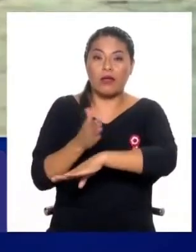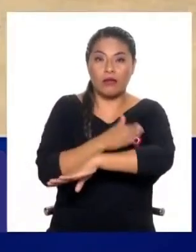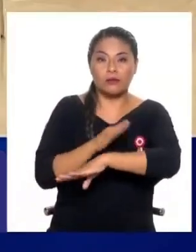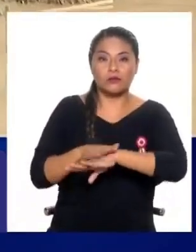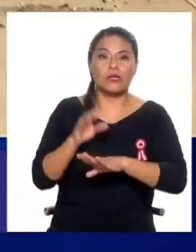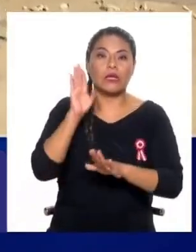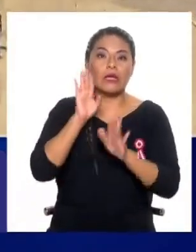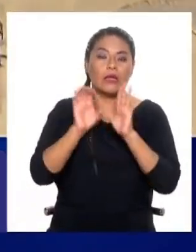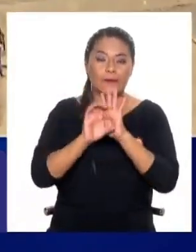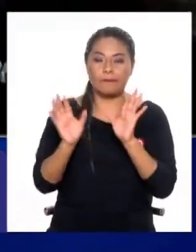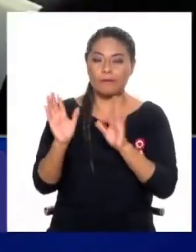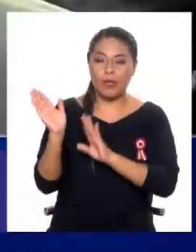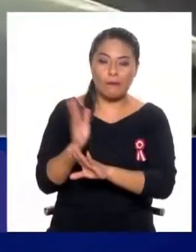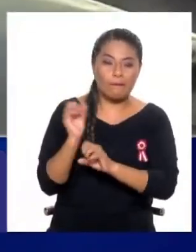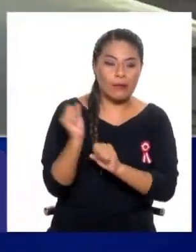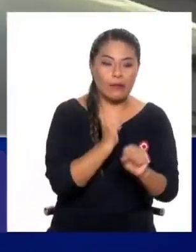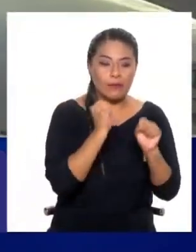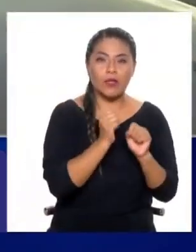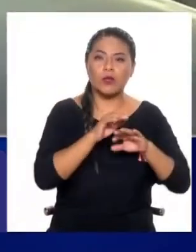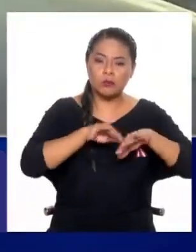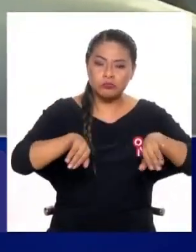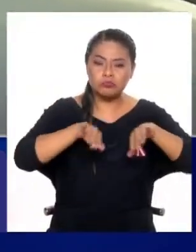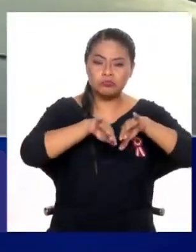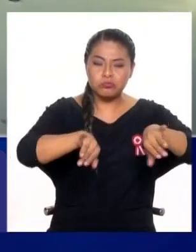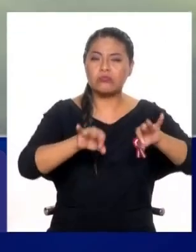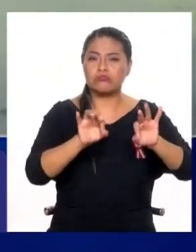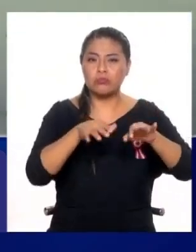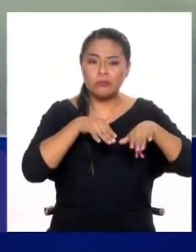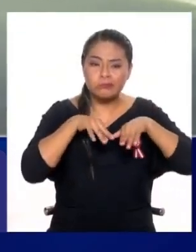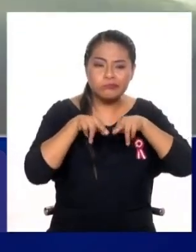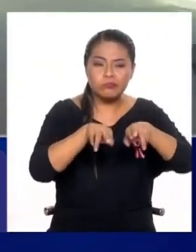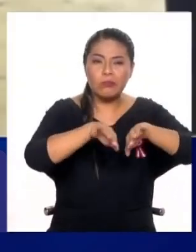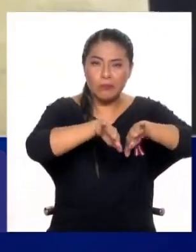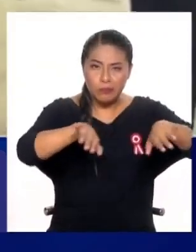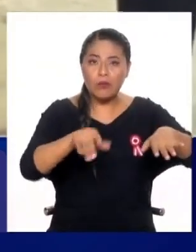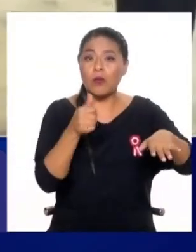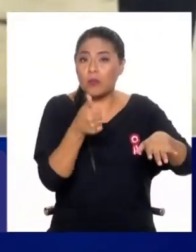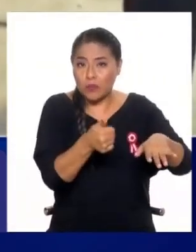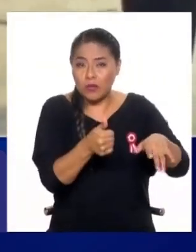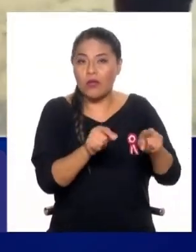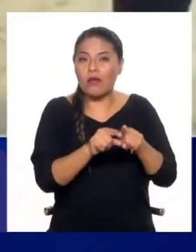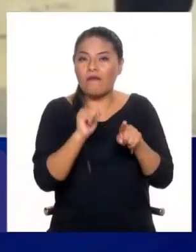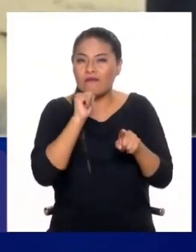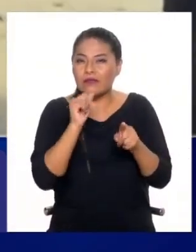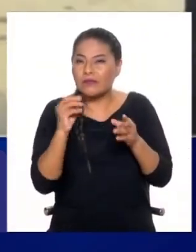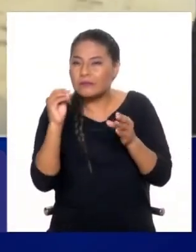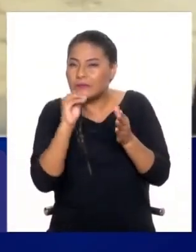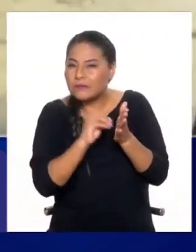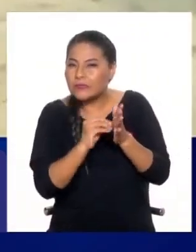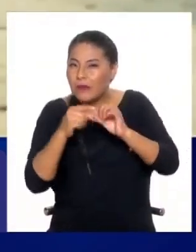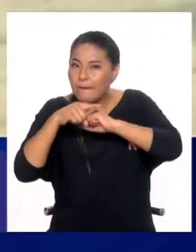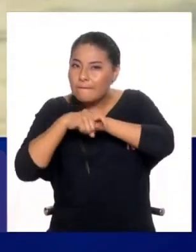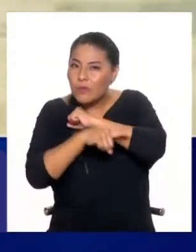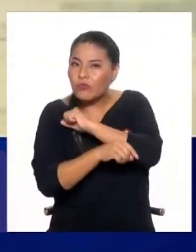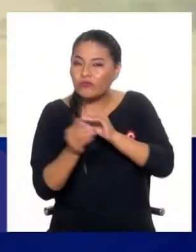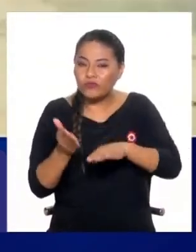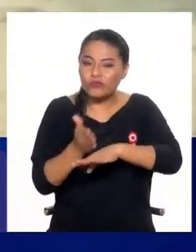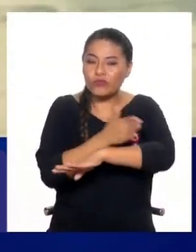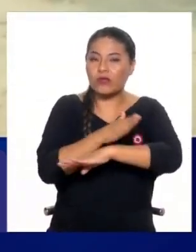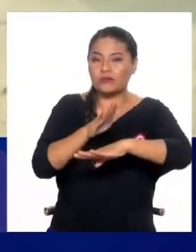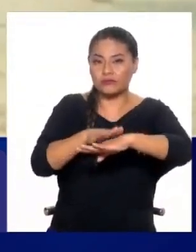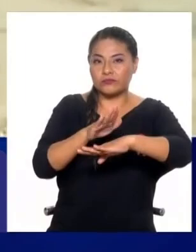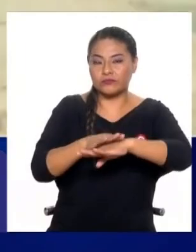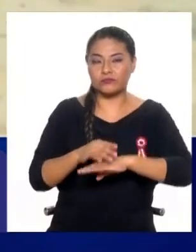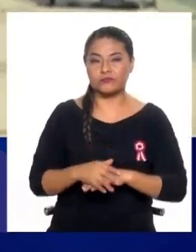limpieza de cauce. Eso está muy bien, pero definitivamente hay que ir un poco más allá y ya hacer trabajos de las obras de prevención definitivas.